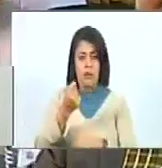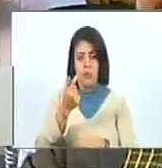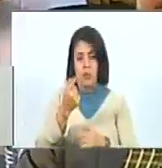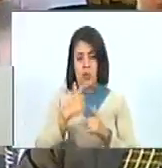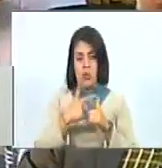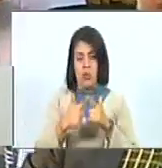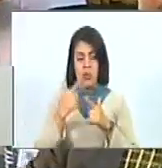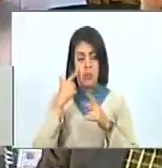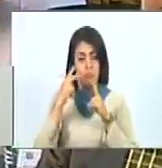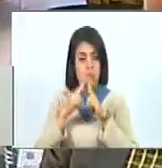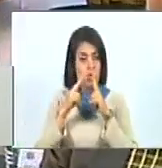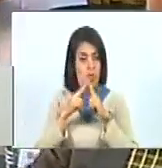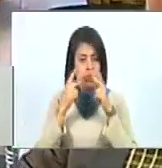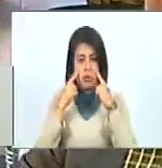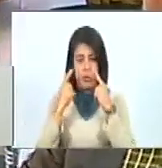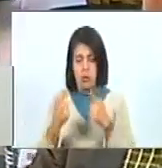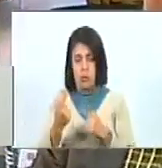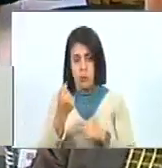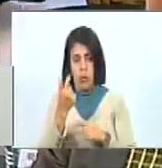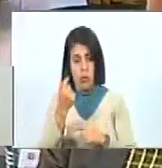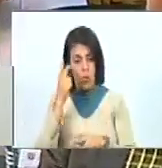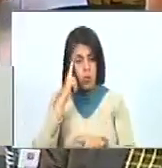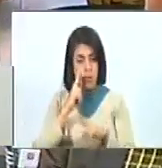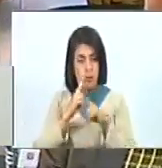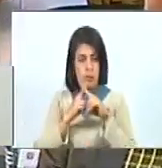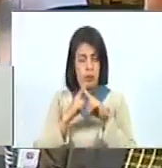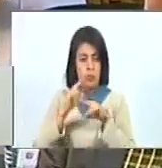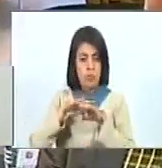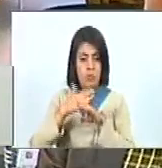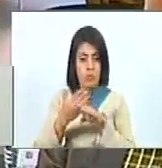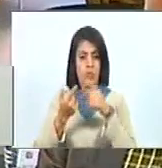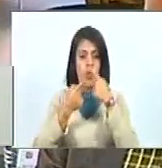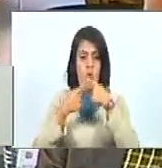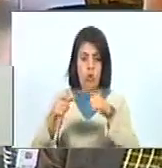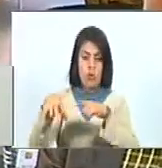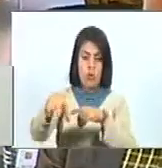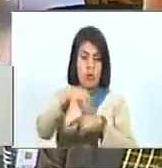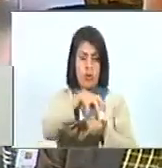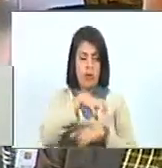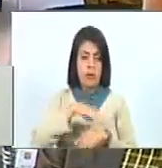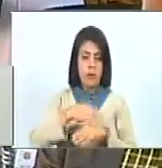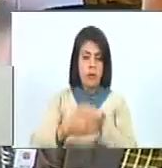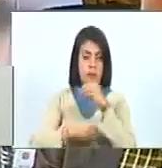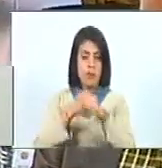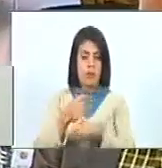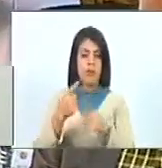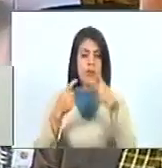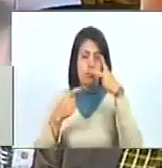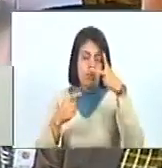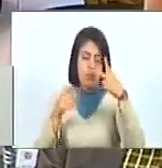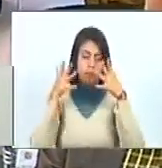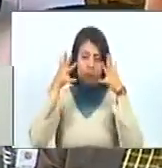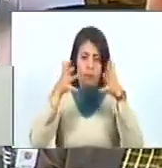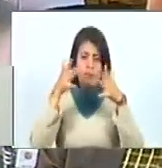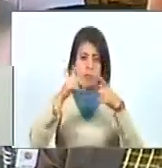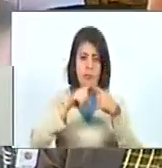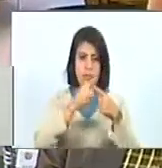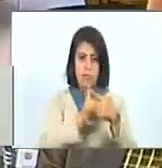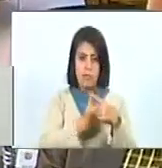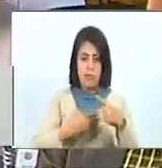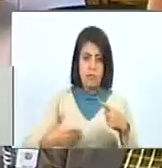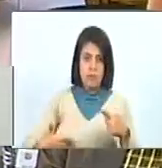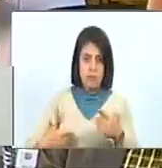veces se reconoce fuera de las fronteras regionales y hacer dos sugerencias. Que el presidente